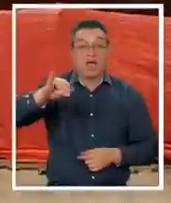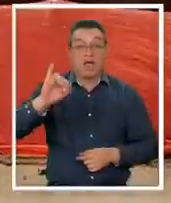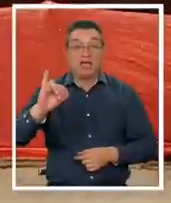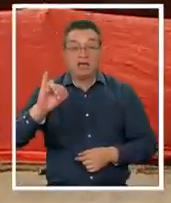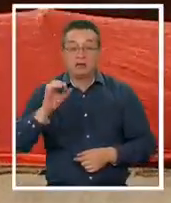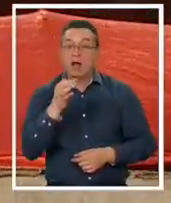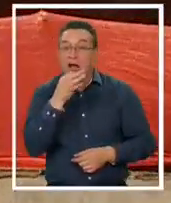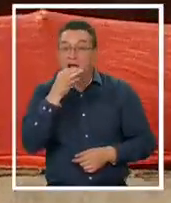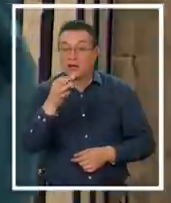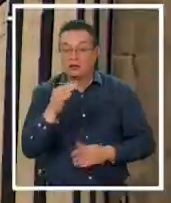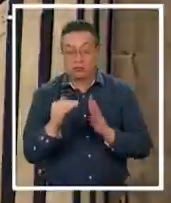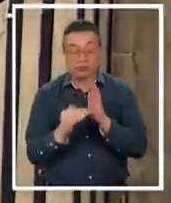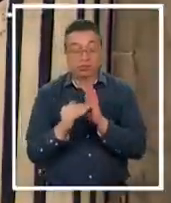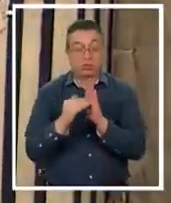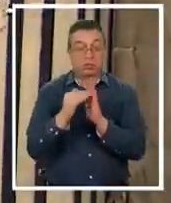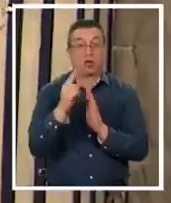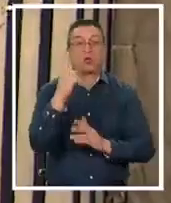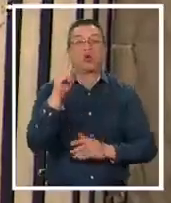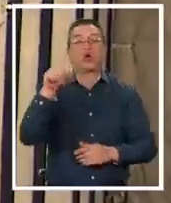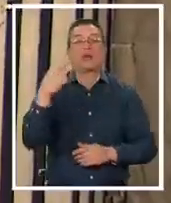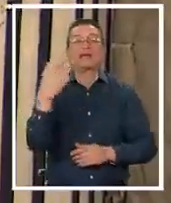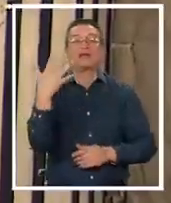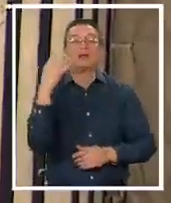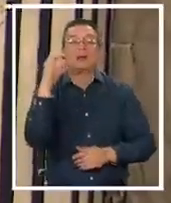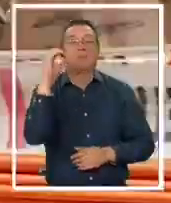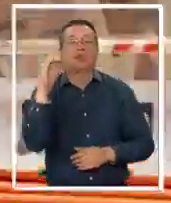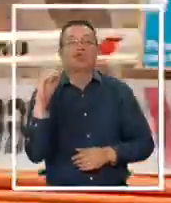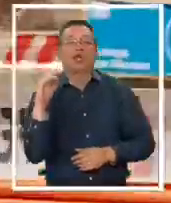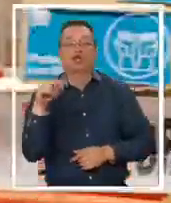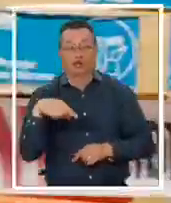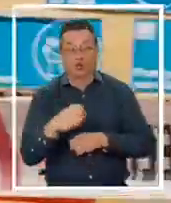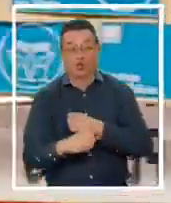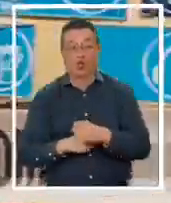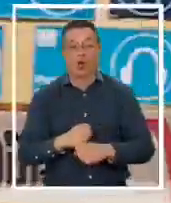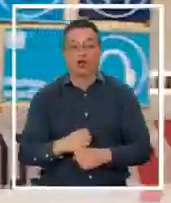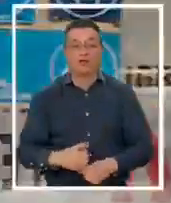apenas crecerá un 1,5% durante este año.